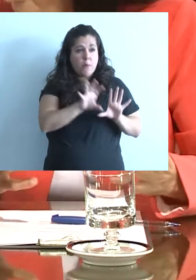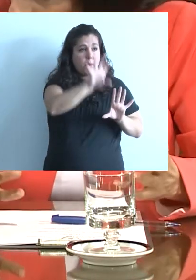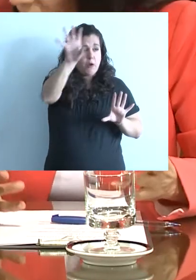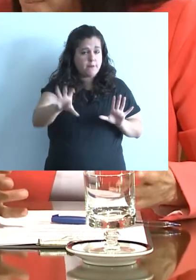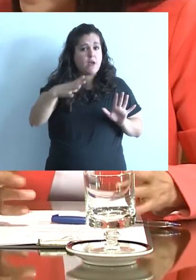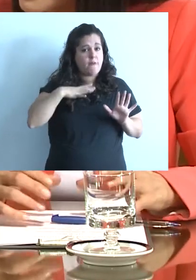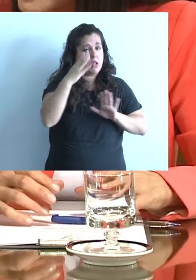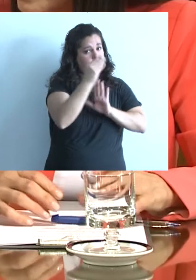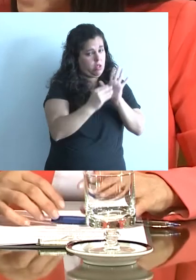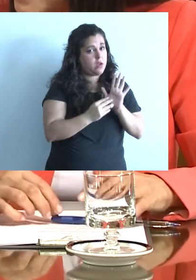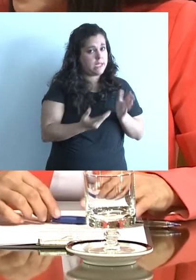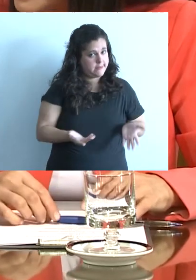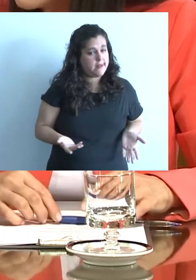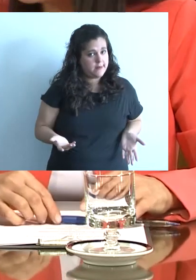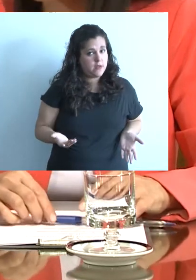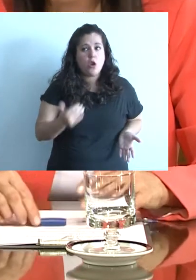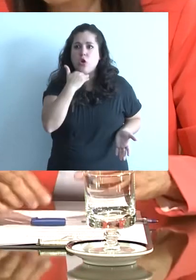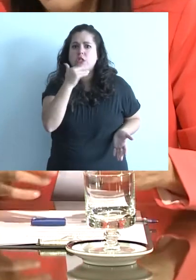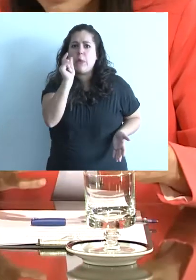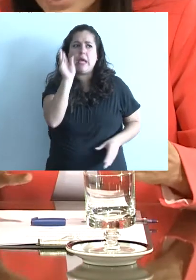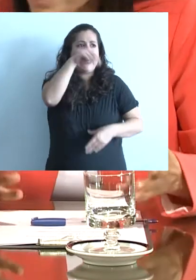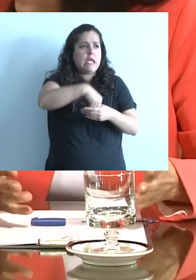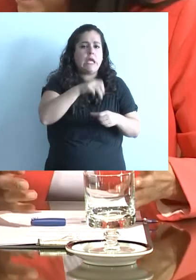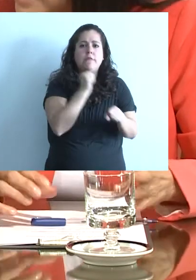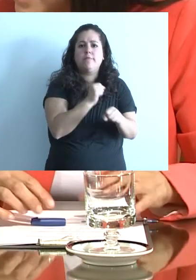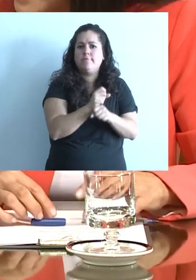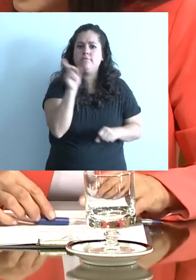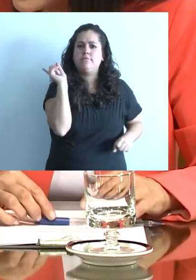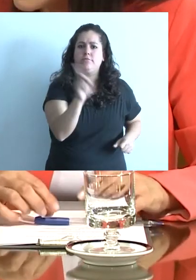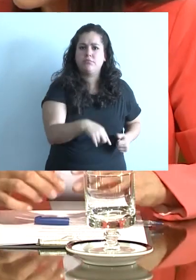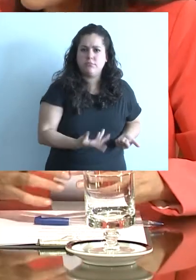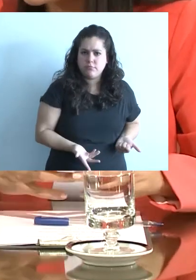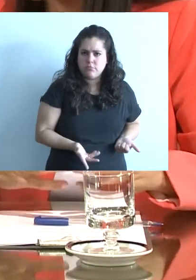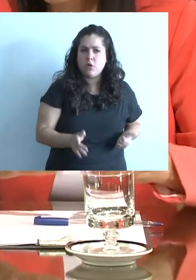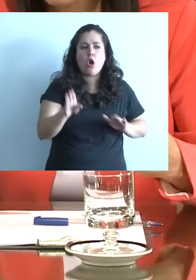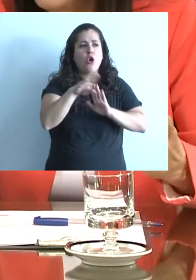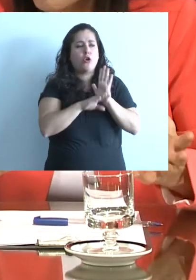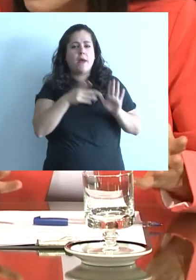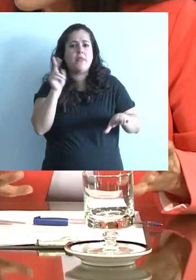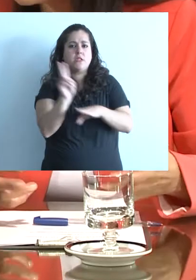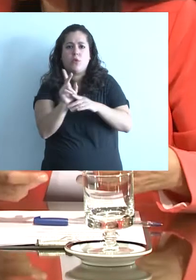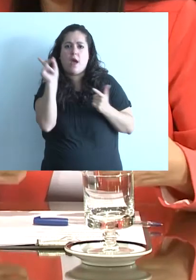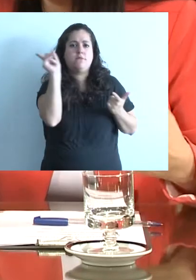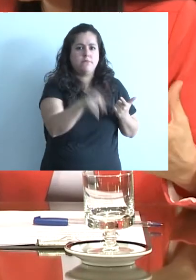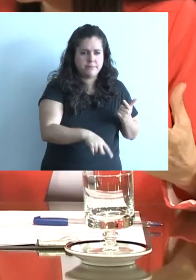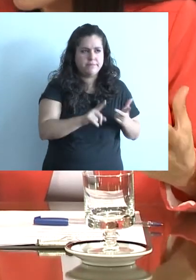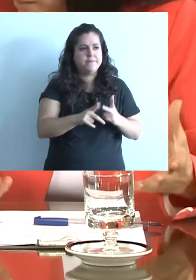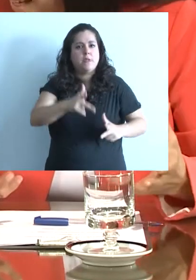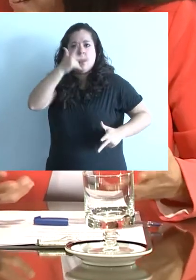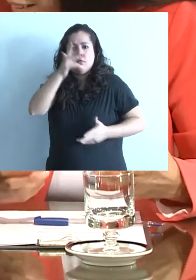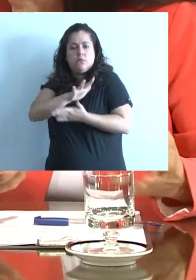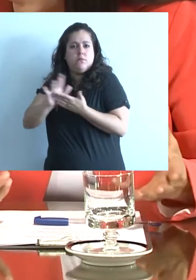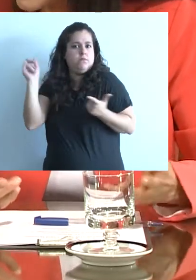en muchas provincias del país. Claro, porque... No se sabe a qué personal tienen, no se saben las normas de seguridad o de